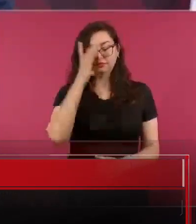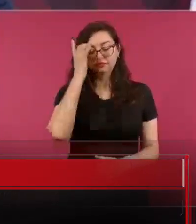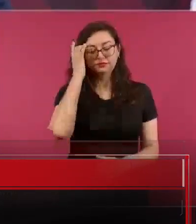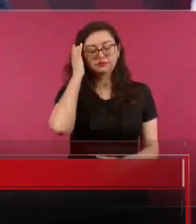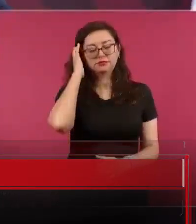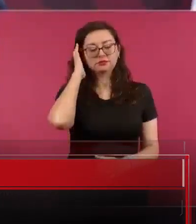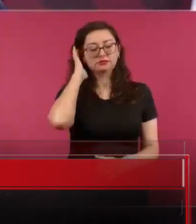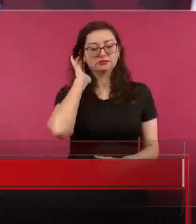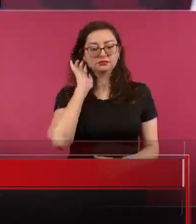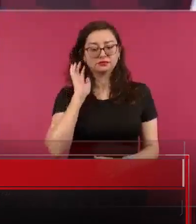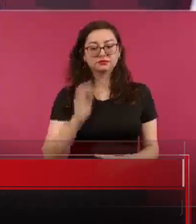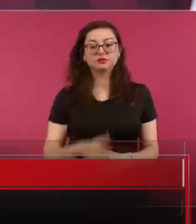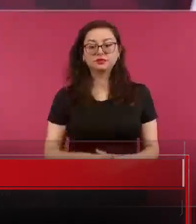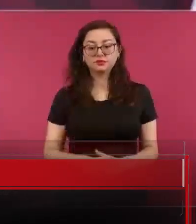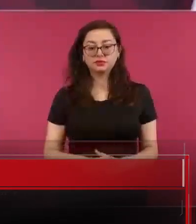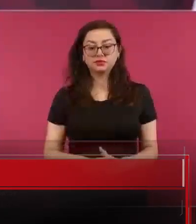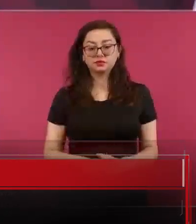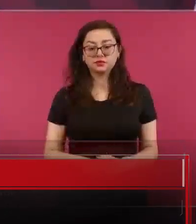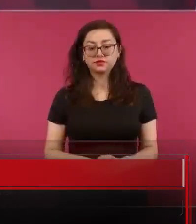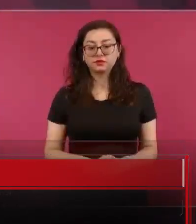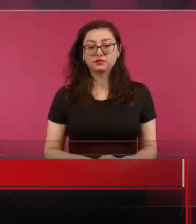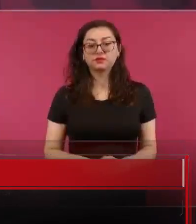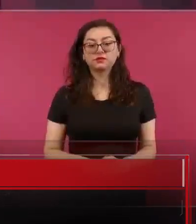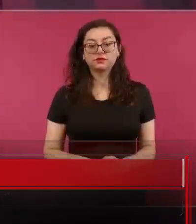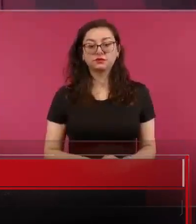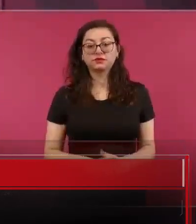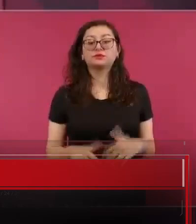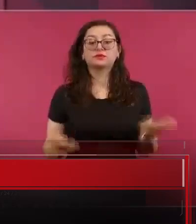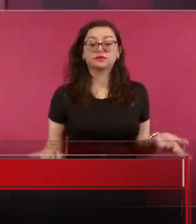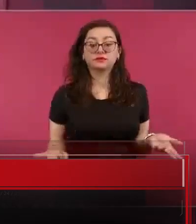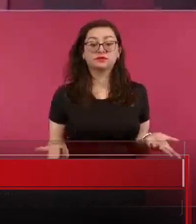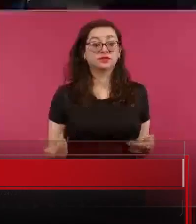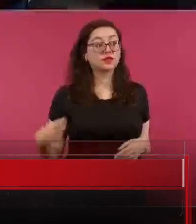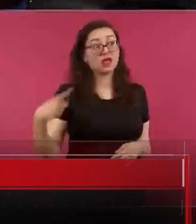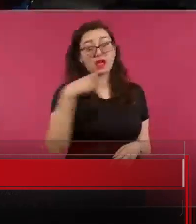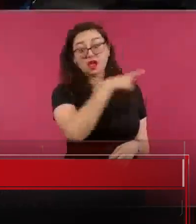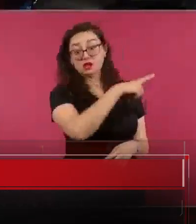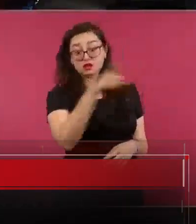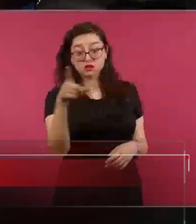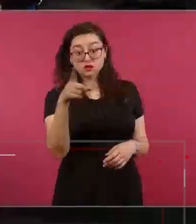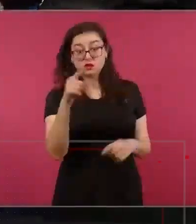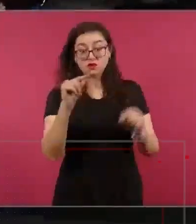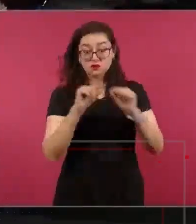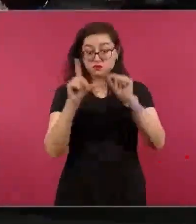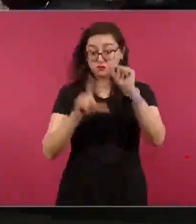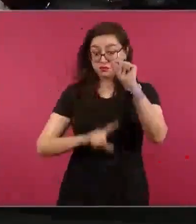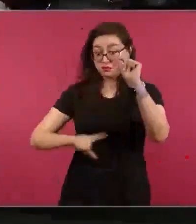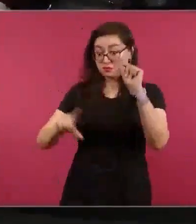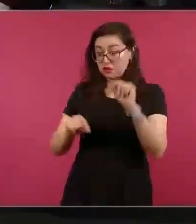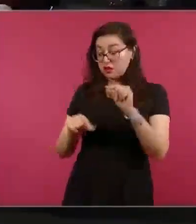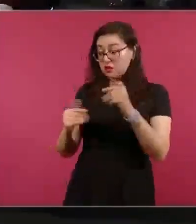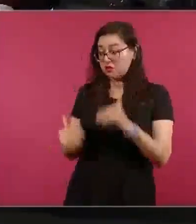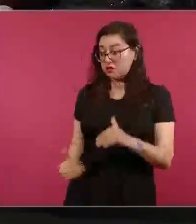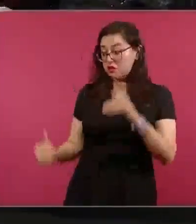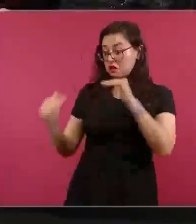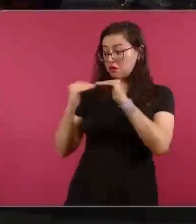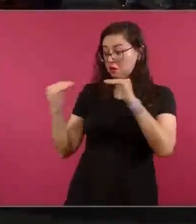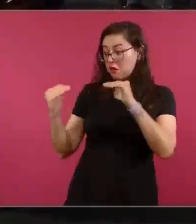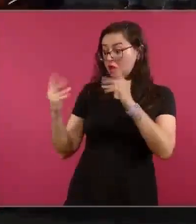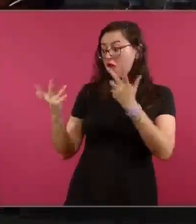No están acostumbrados a respetar las soberanías